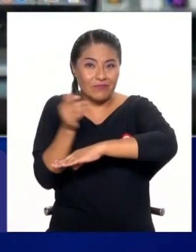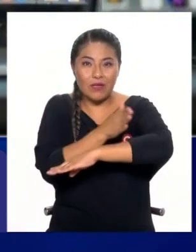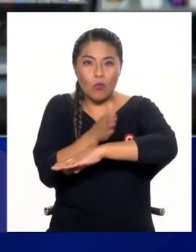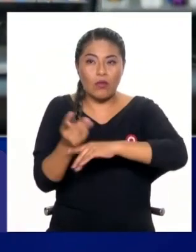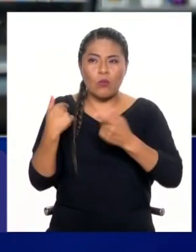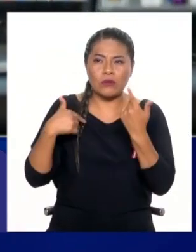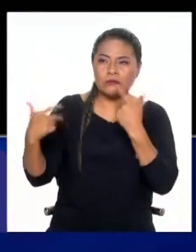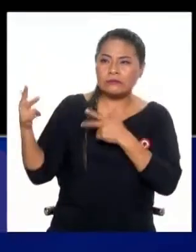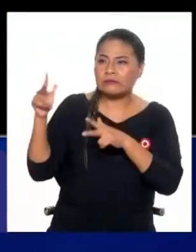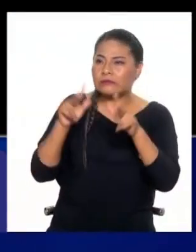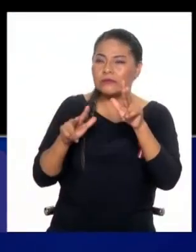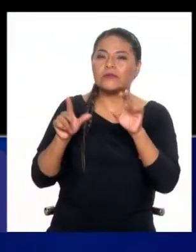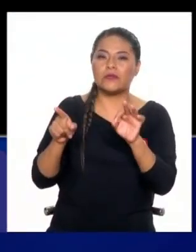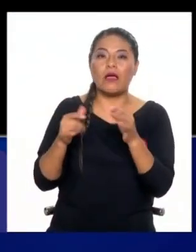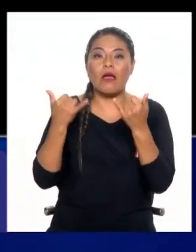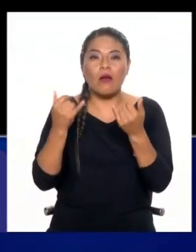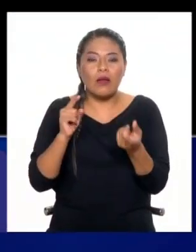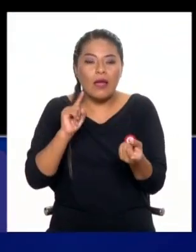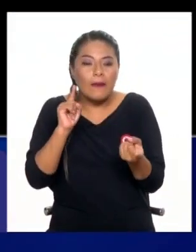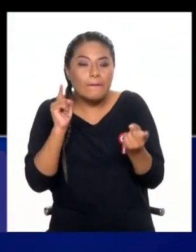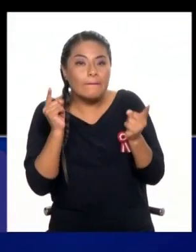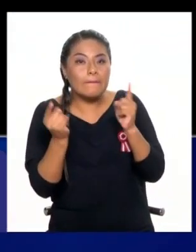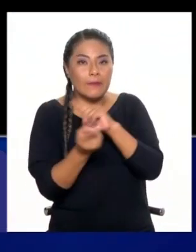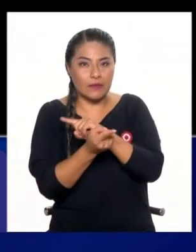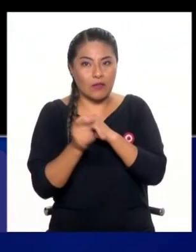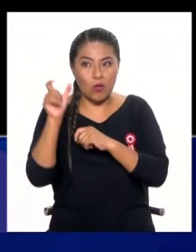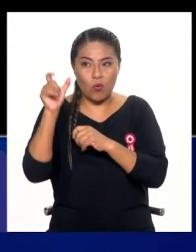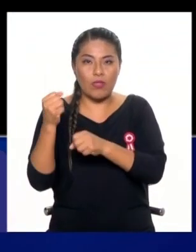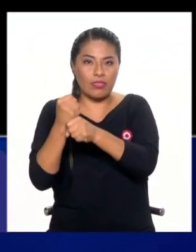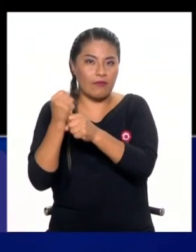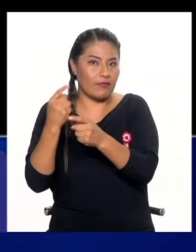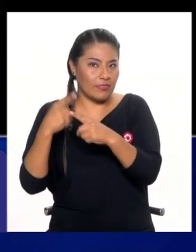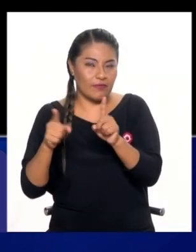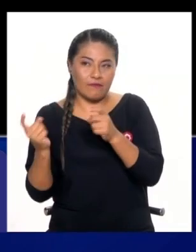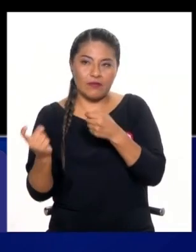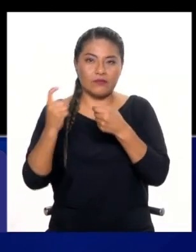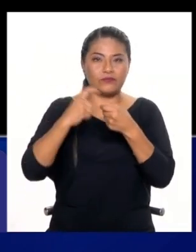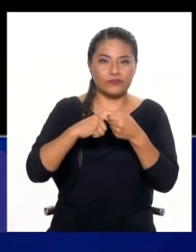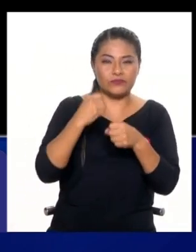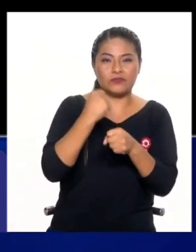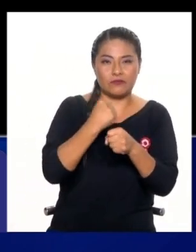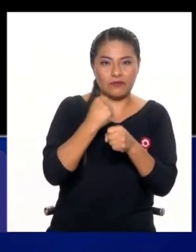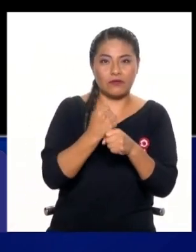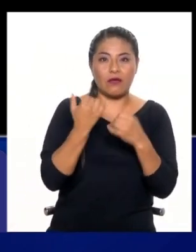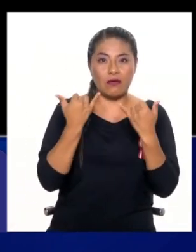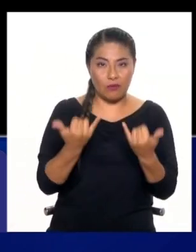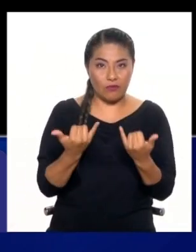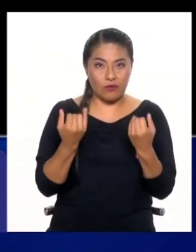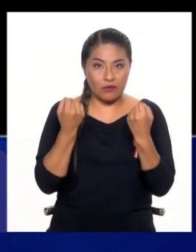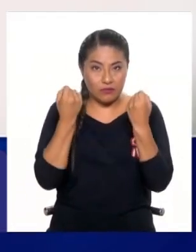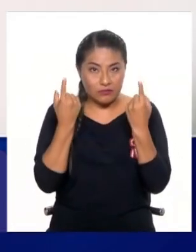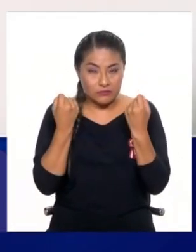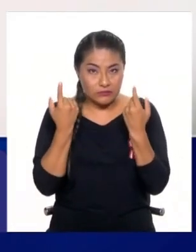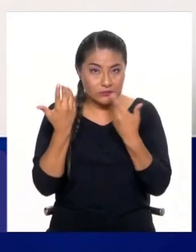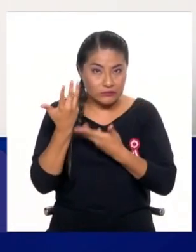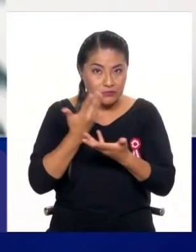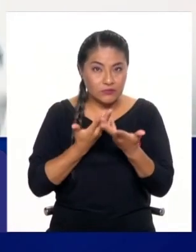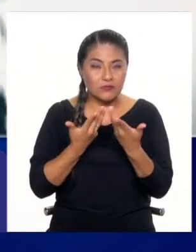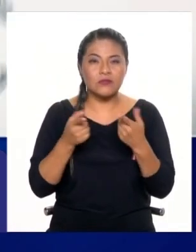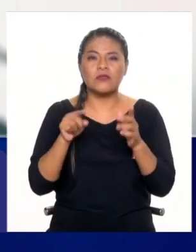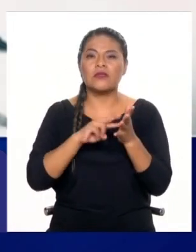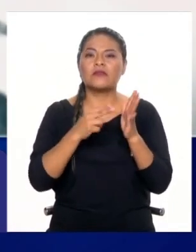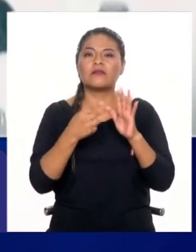proceso de transformación de puestos laborales, ¿no? Lo que sucede también es importante entender primero qué cosa es